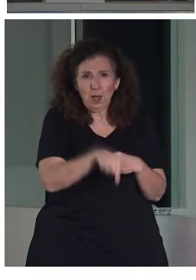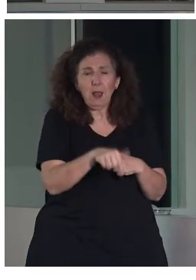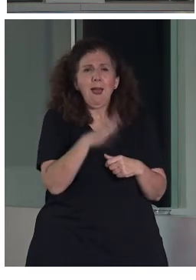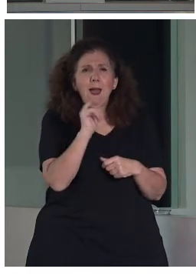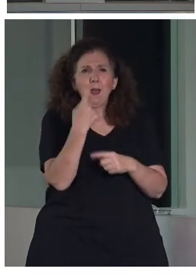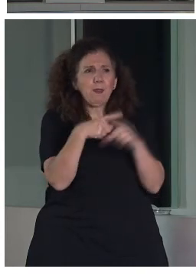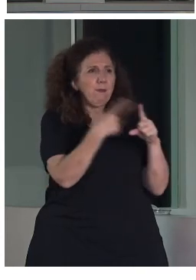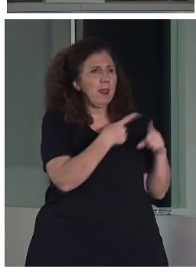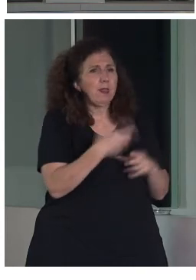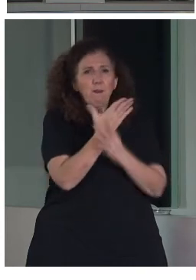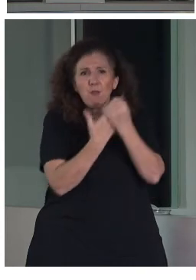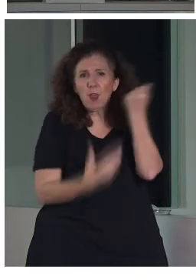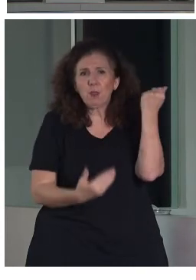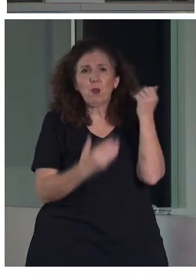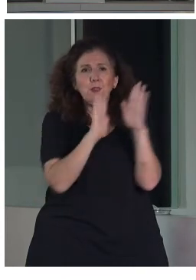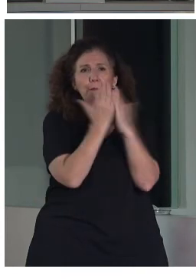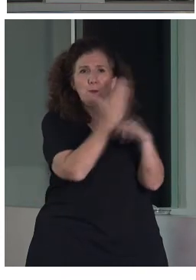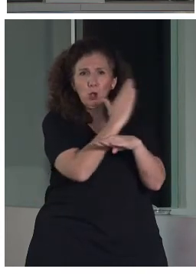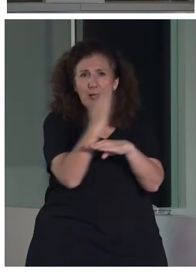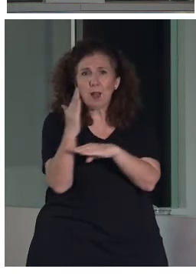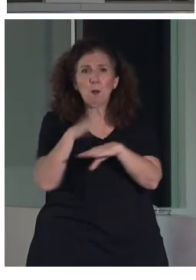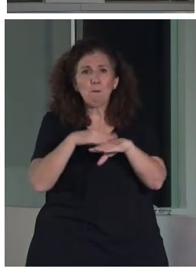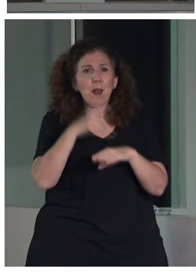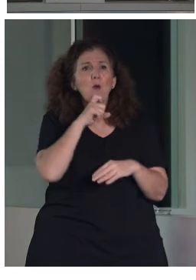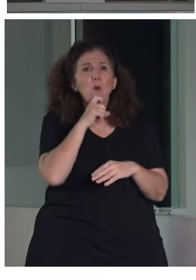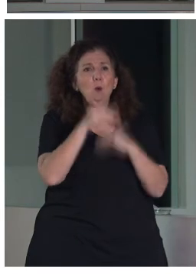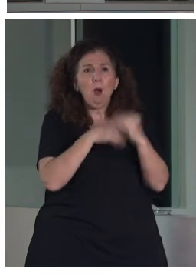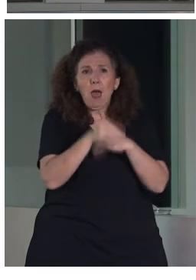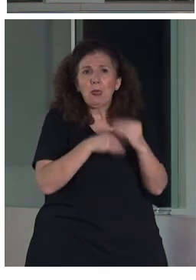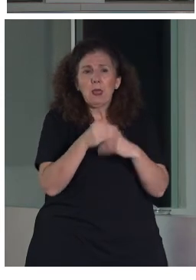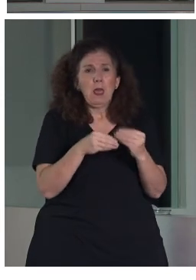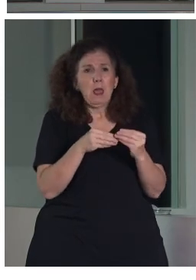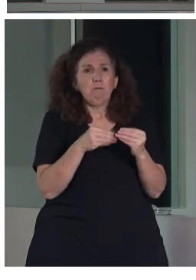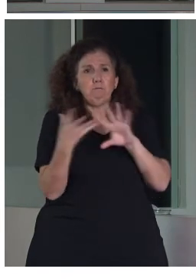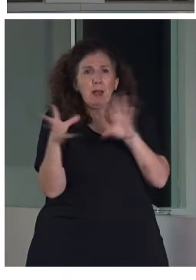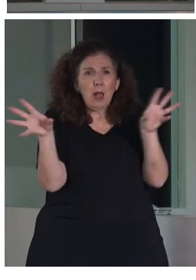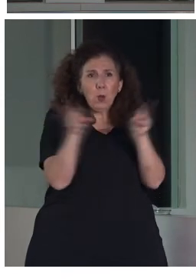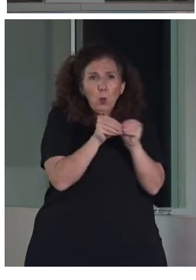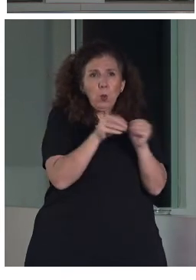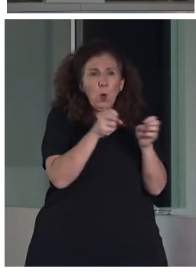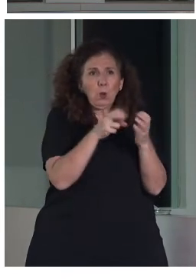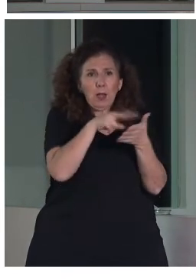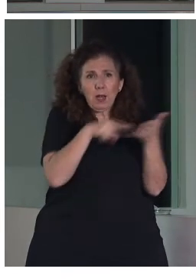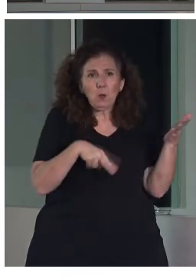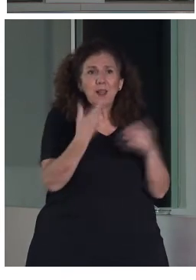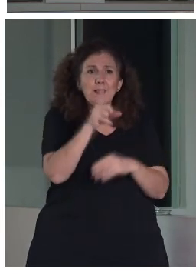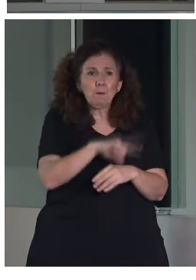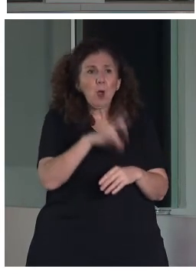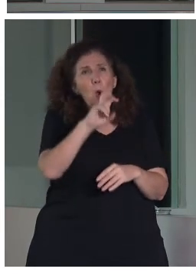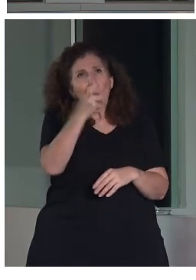Federación de Bibliotecarios que fueron los primeros en sistematizar este asunto. Inclusion Europe, que es el Plena Inclusión Europeo, también